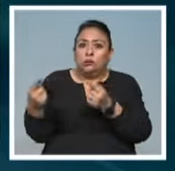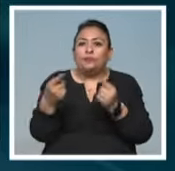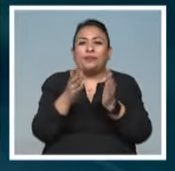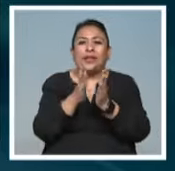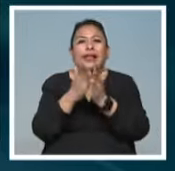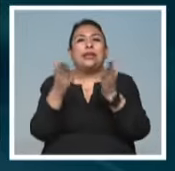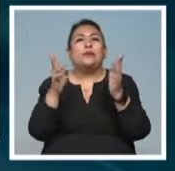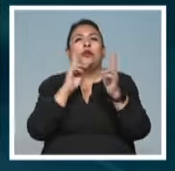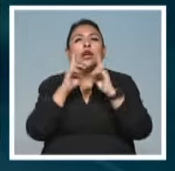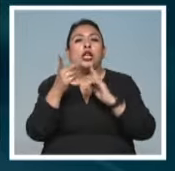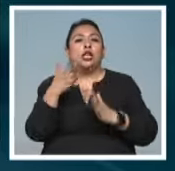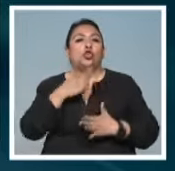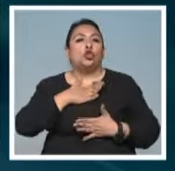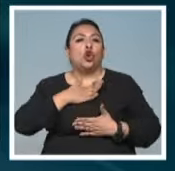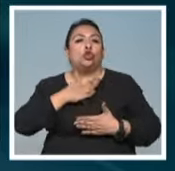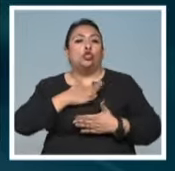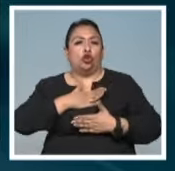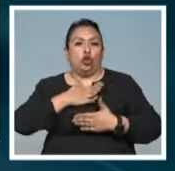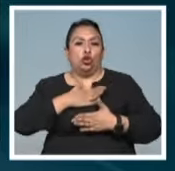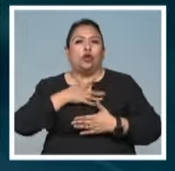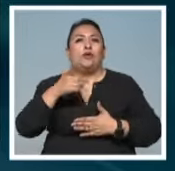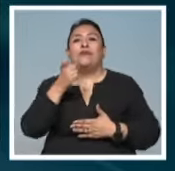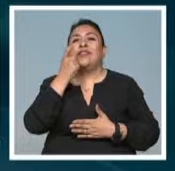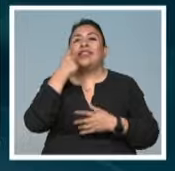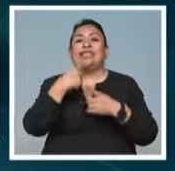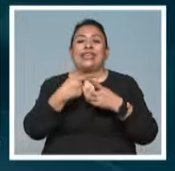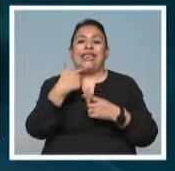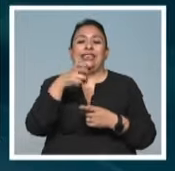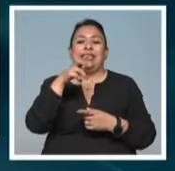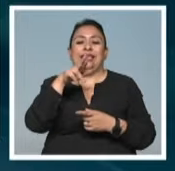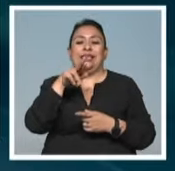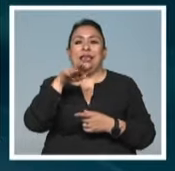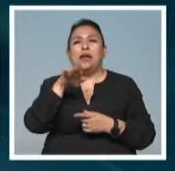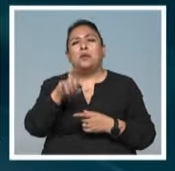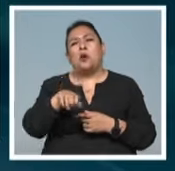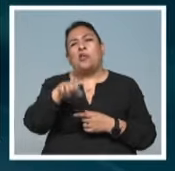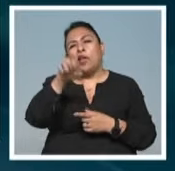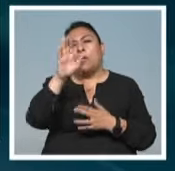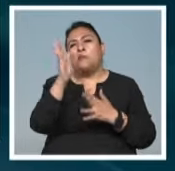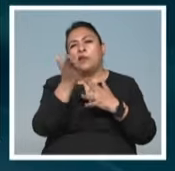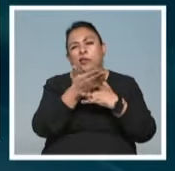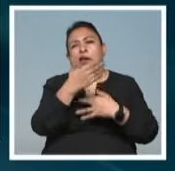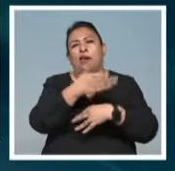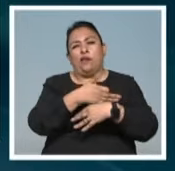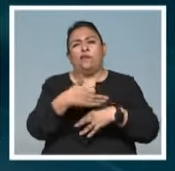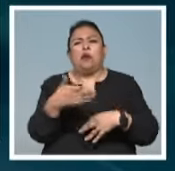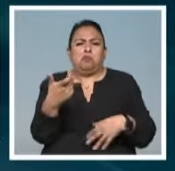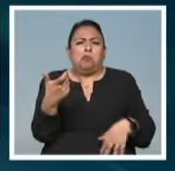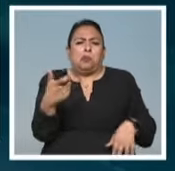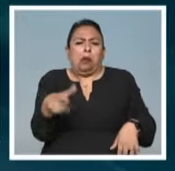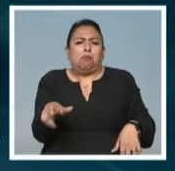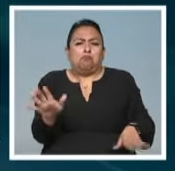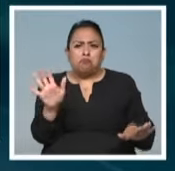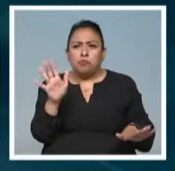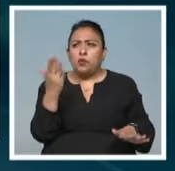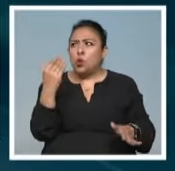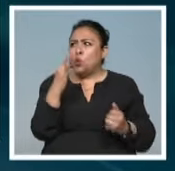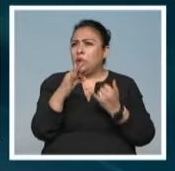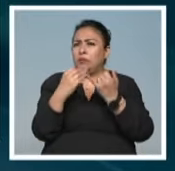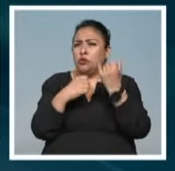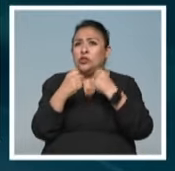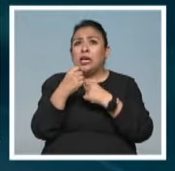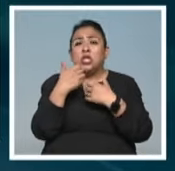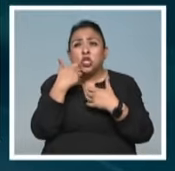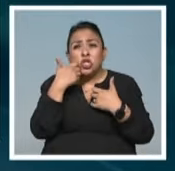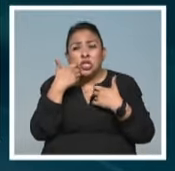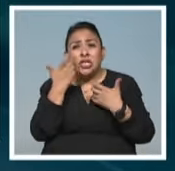novela está narrada en primera persona por Guillermo Sibori, un hombre de mediana edad y familia acomodada que ha pasado las últimas décadas